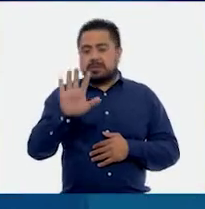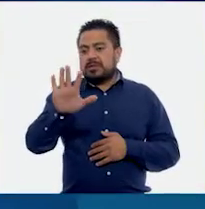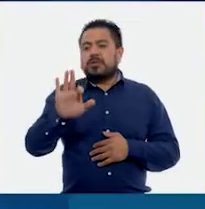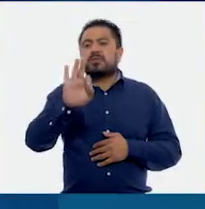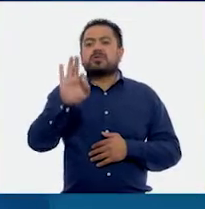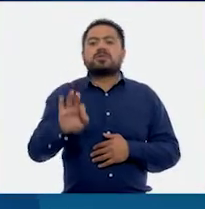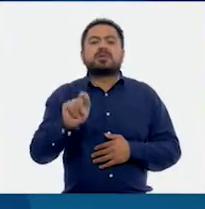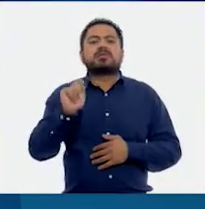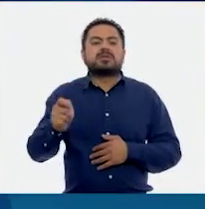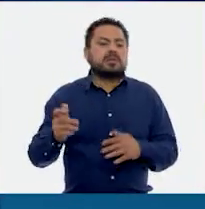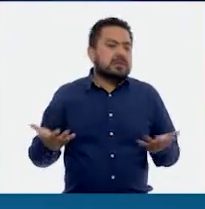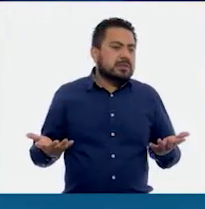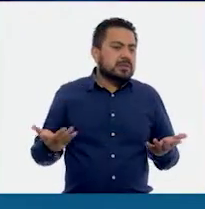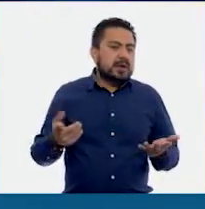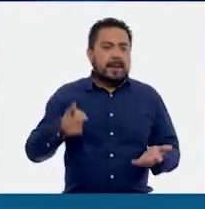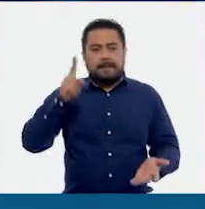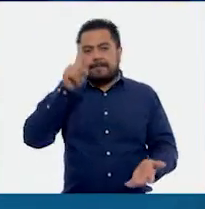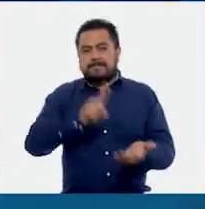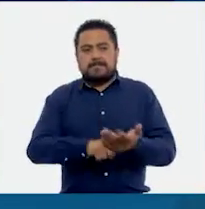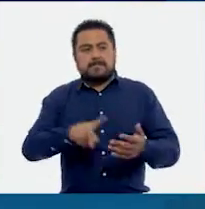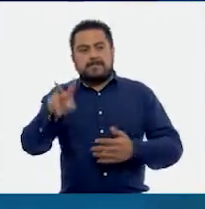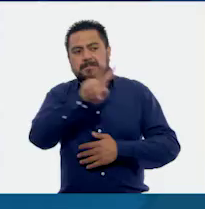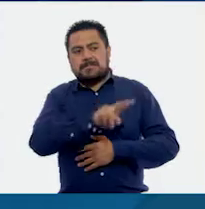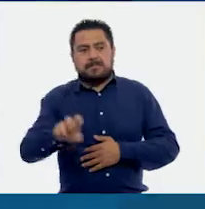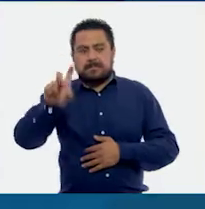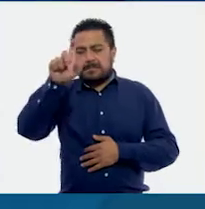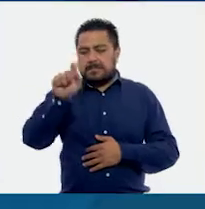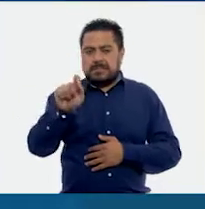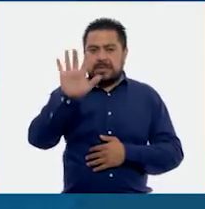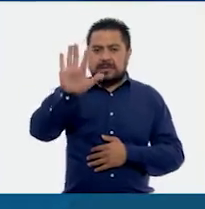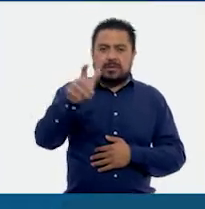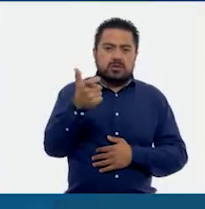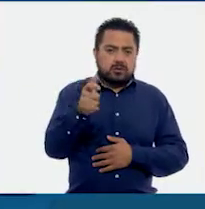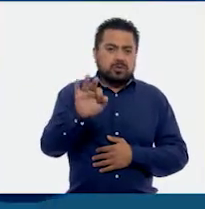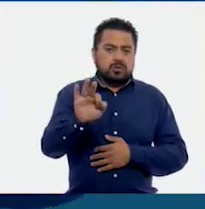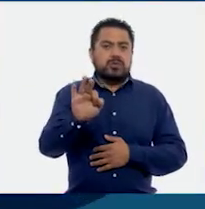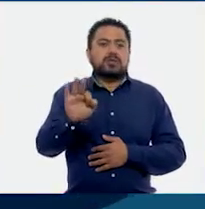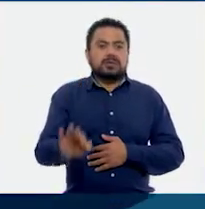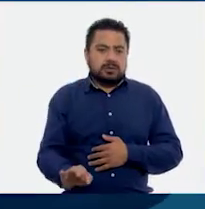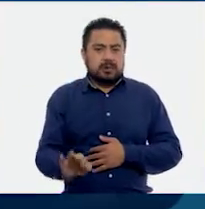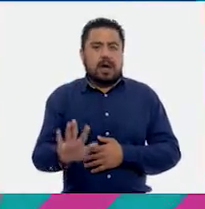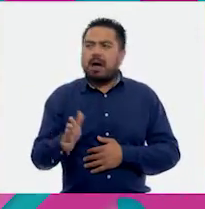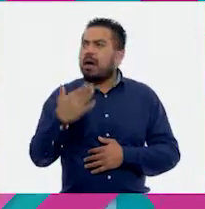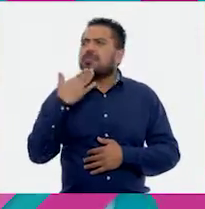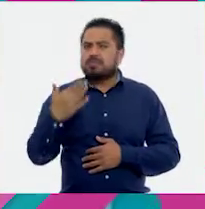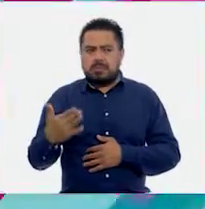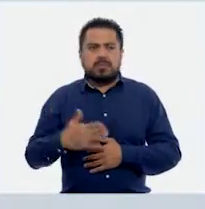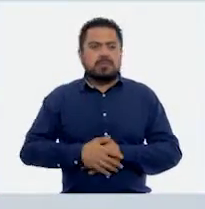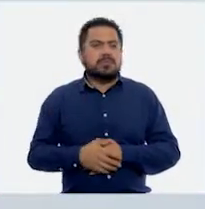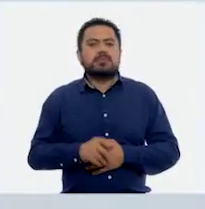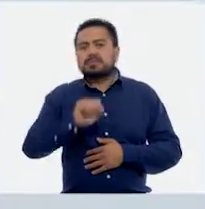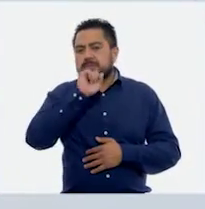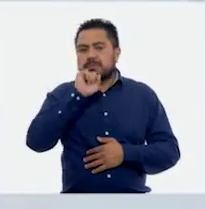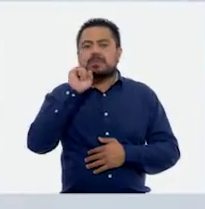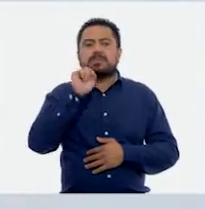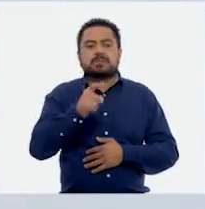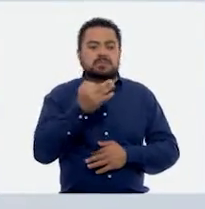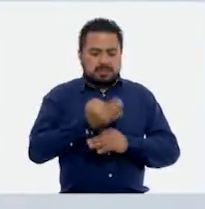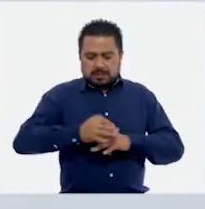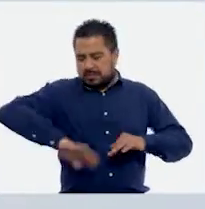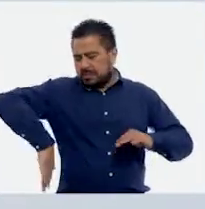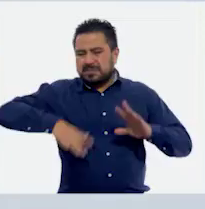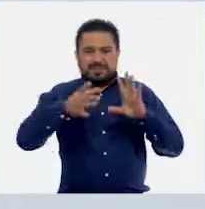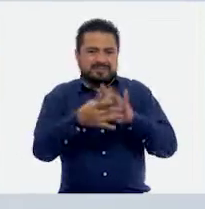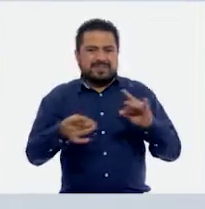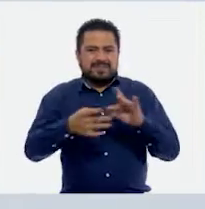es de 1,225 pesos de descuento. Muy bien. Y también te decía, aparte